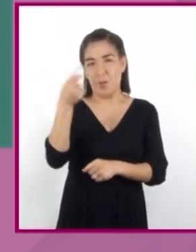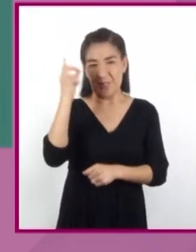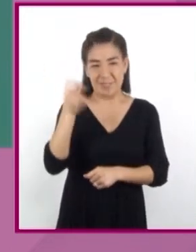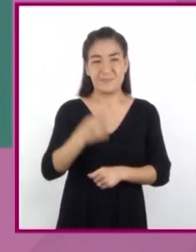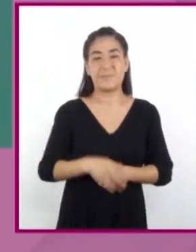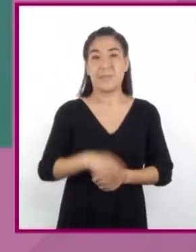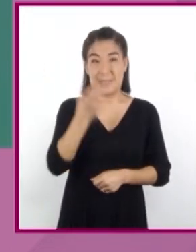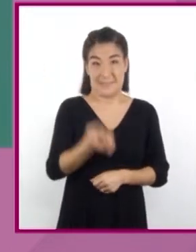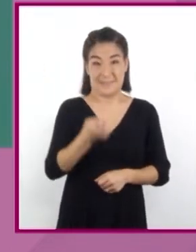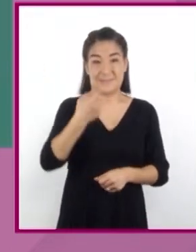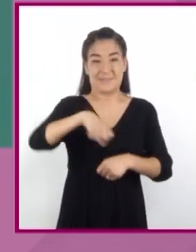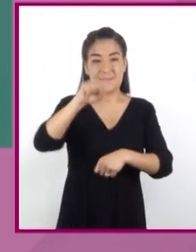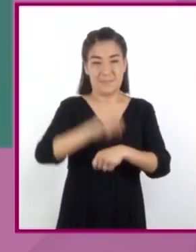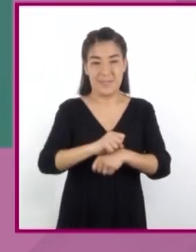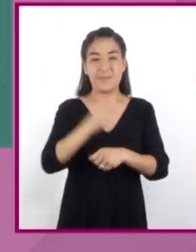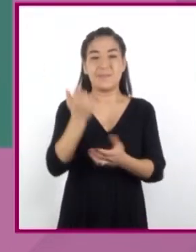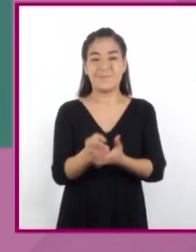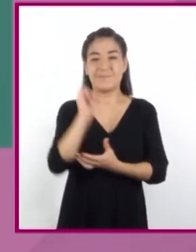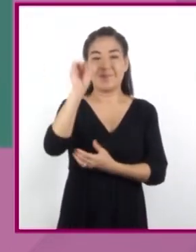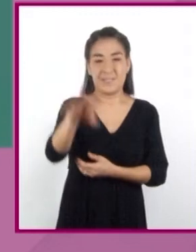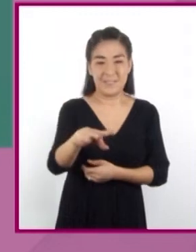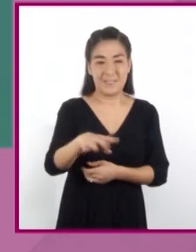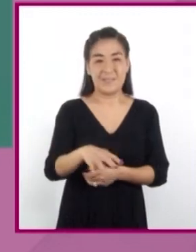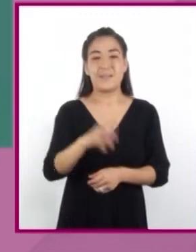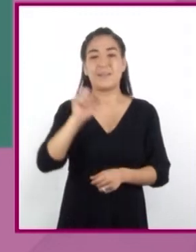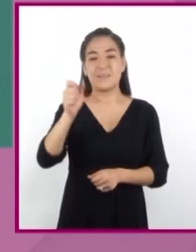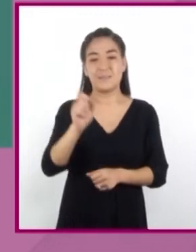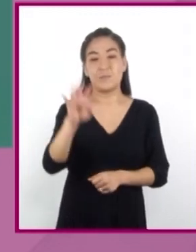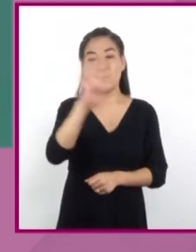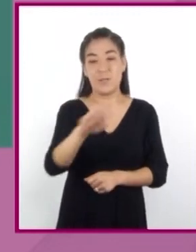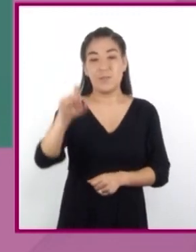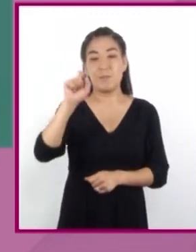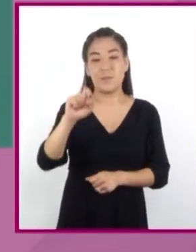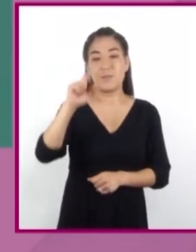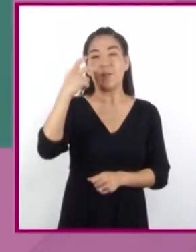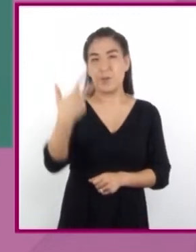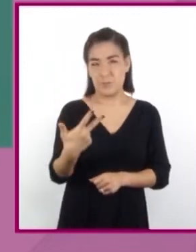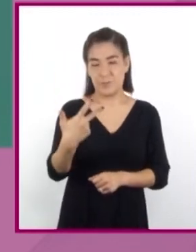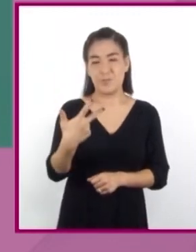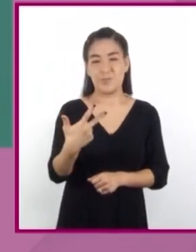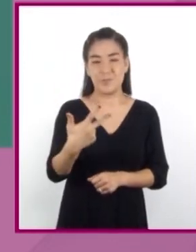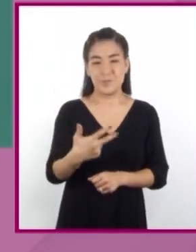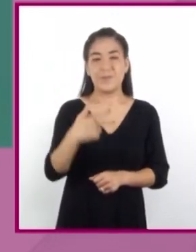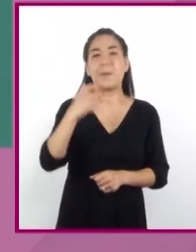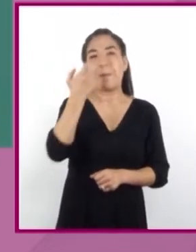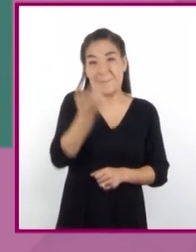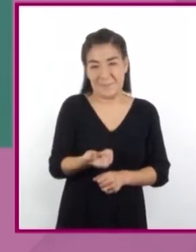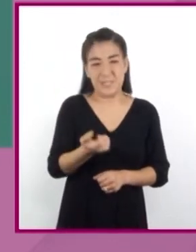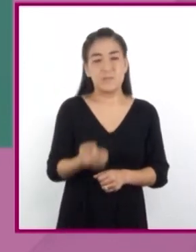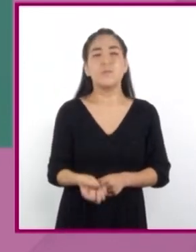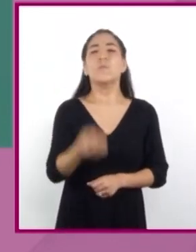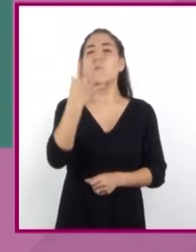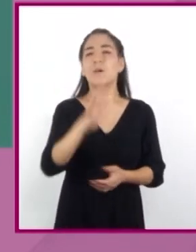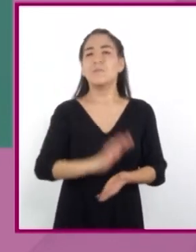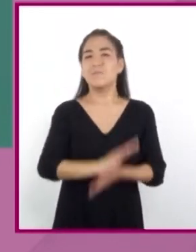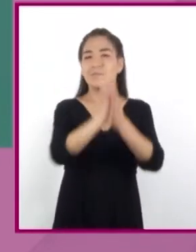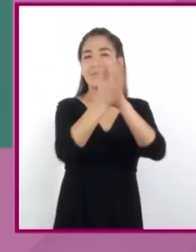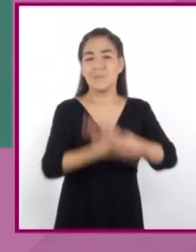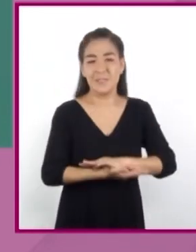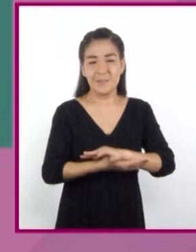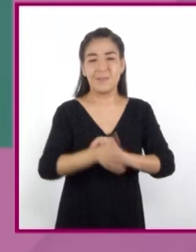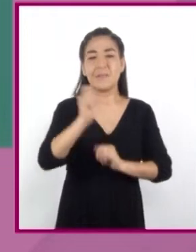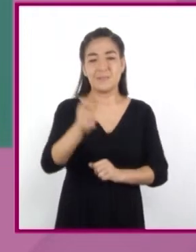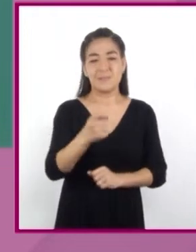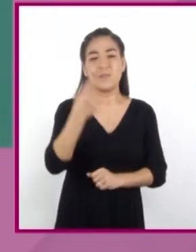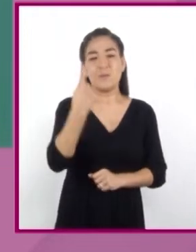20 dólares y al cambiarlos le dieron 428 pesos con 60 centavos, ¿cuánto equivale 1, 5,